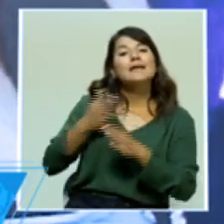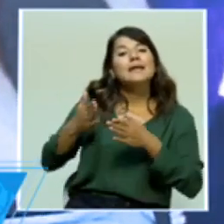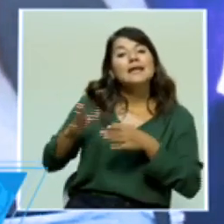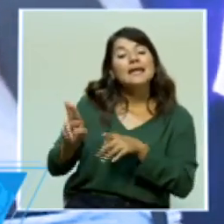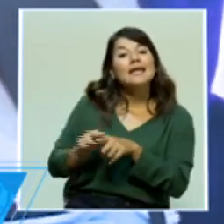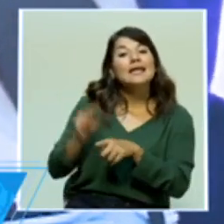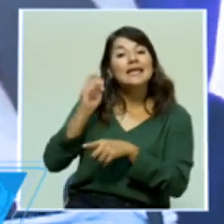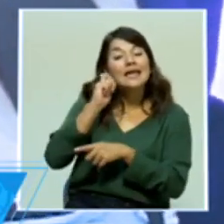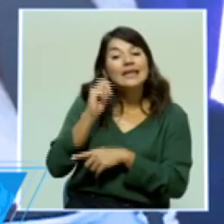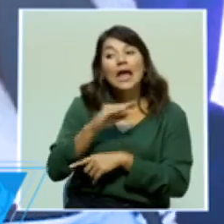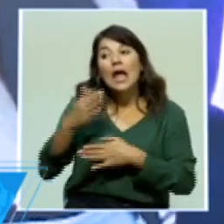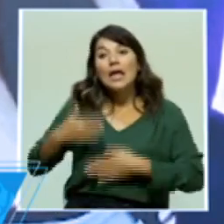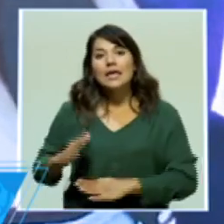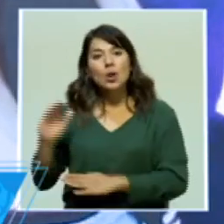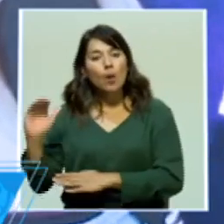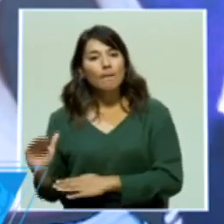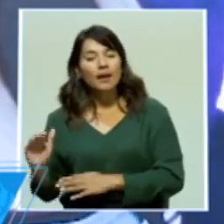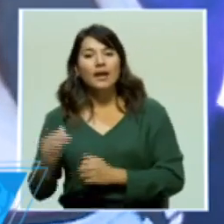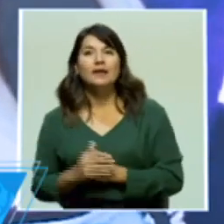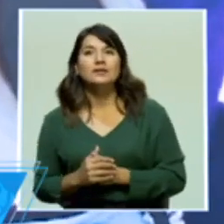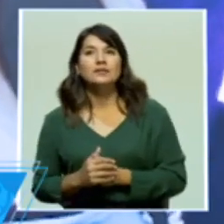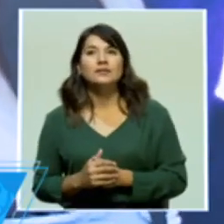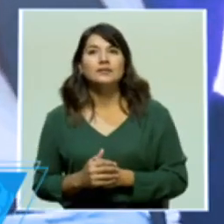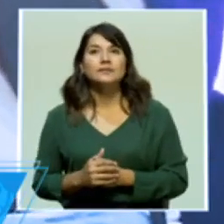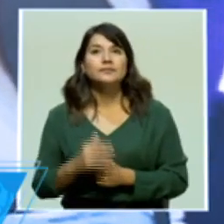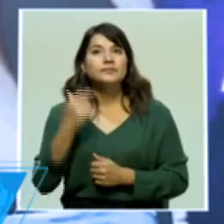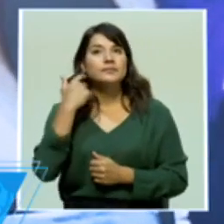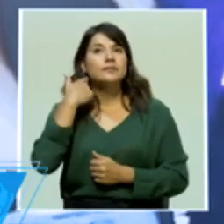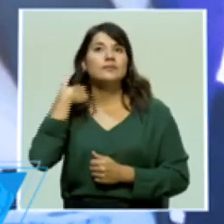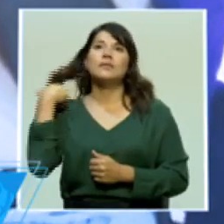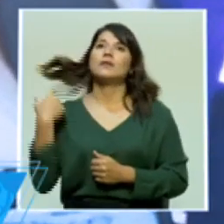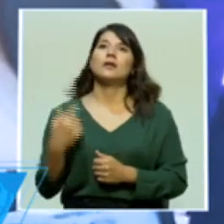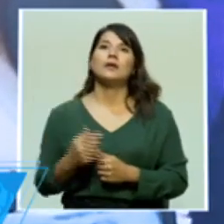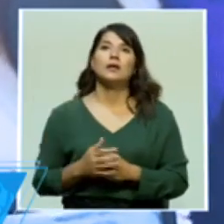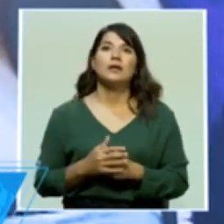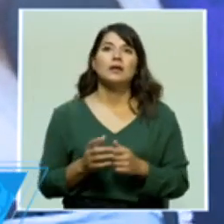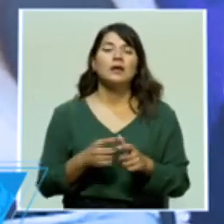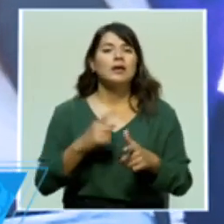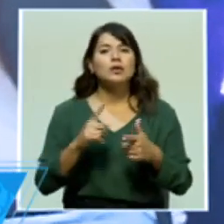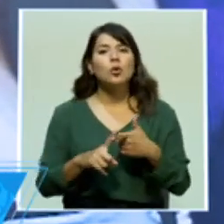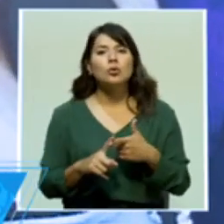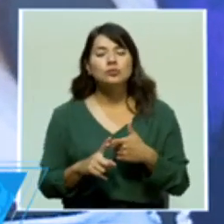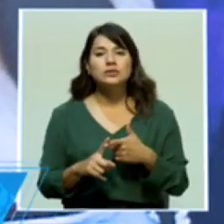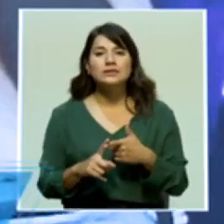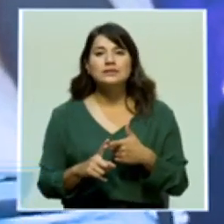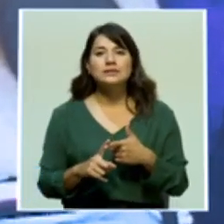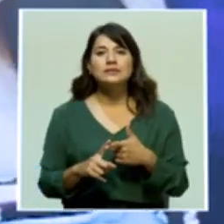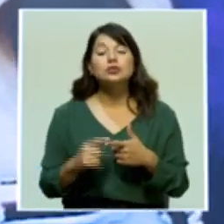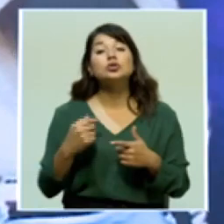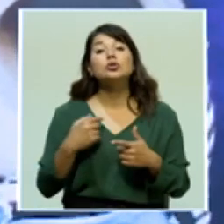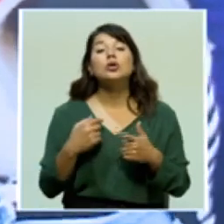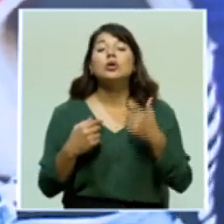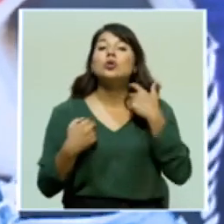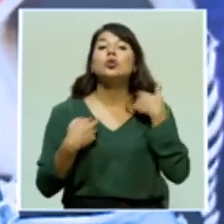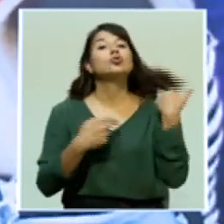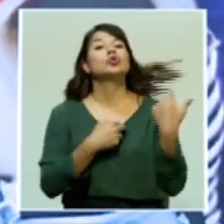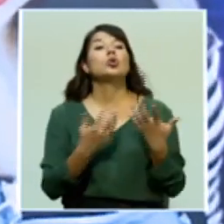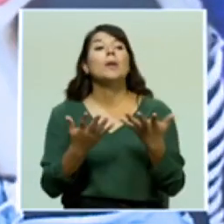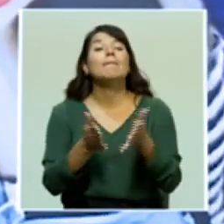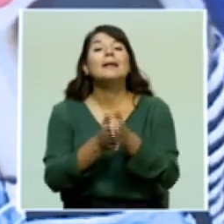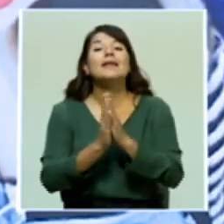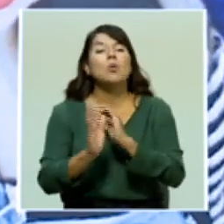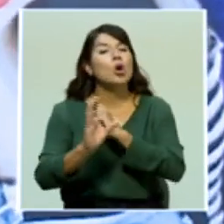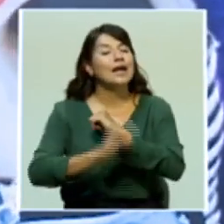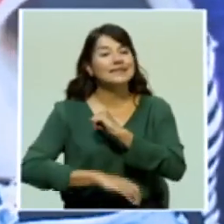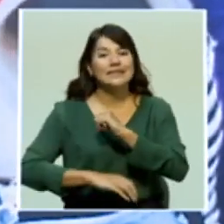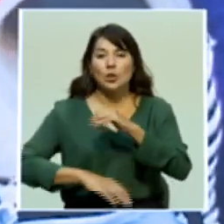Como si esta persona no se toque el corazón para matar a mi hija, tampoco nos vamos a tocar el corazón para pedir justicia por él. Estamos pidiendo pena máxima.